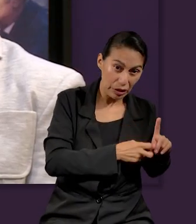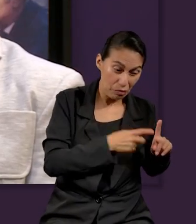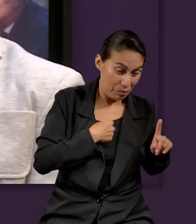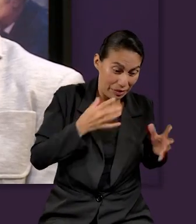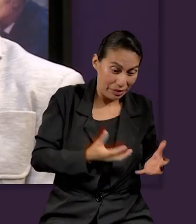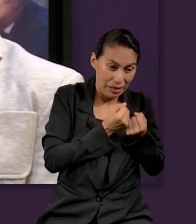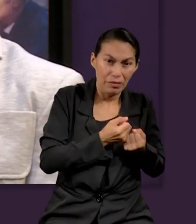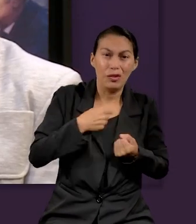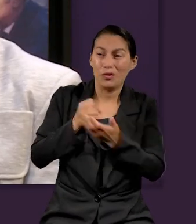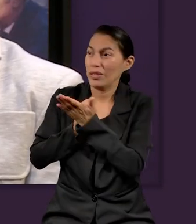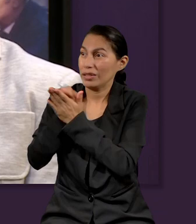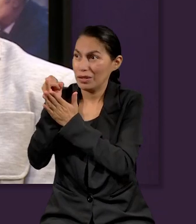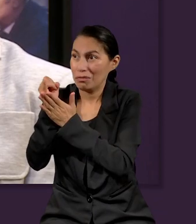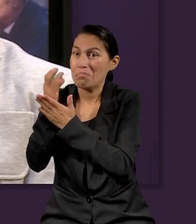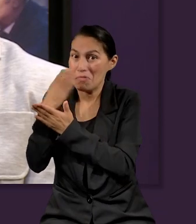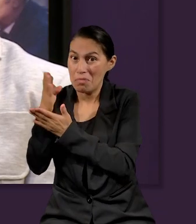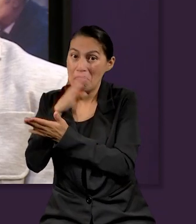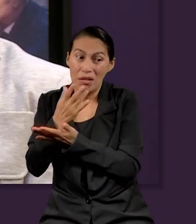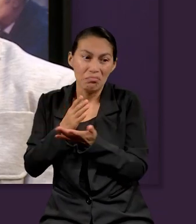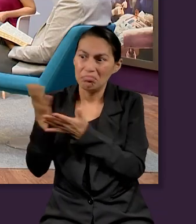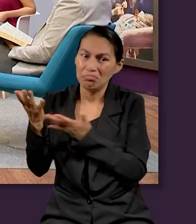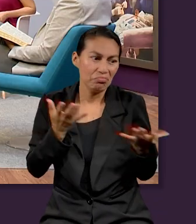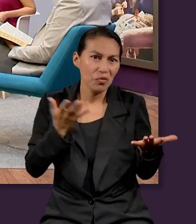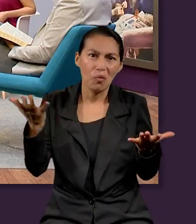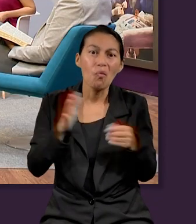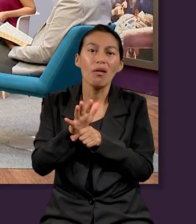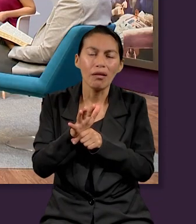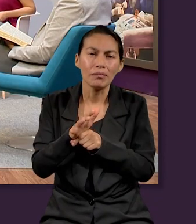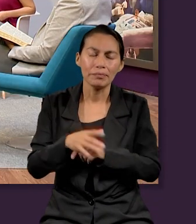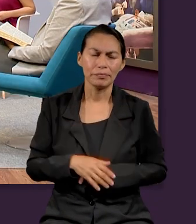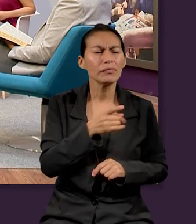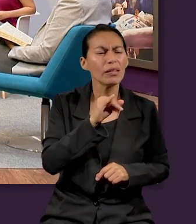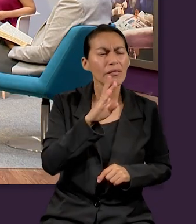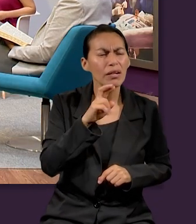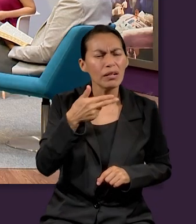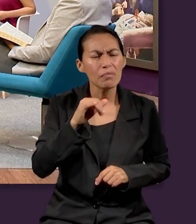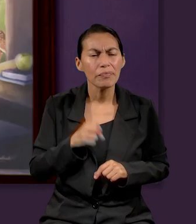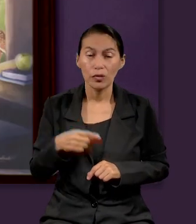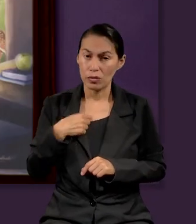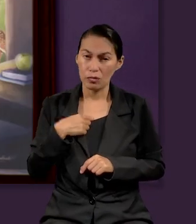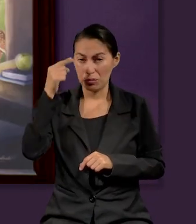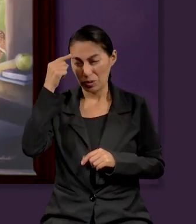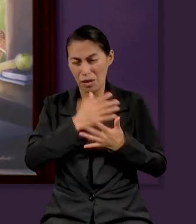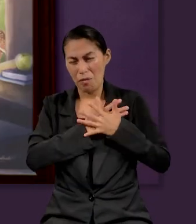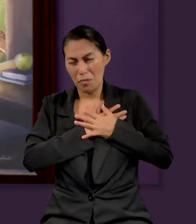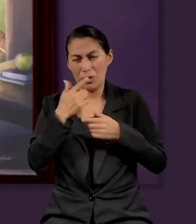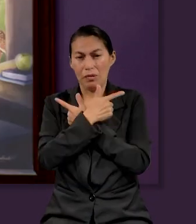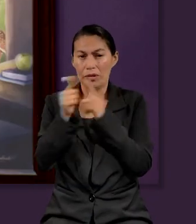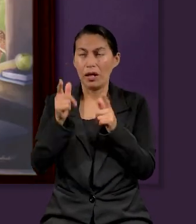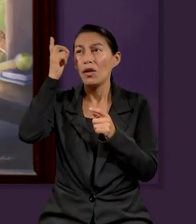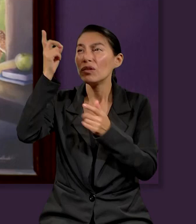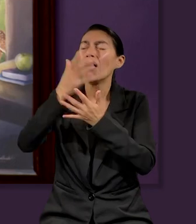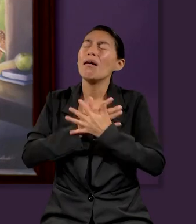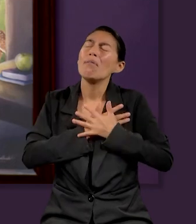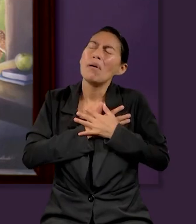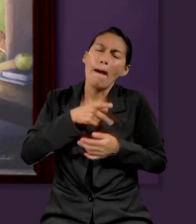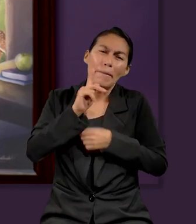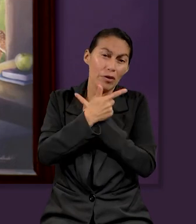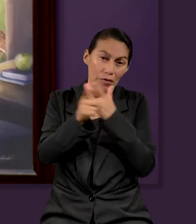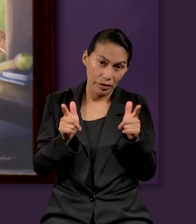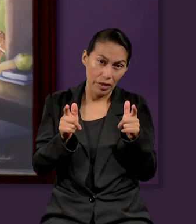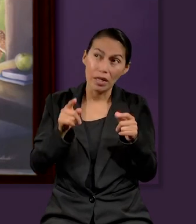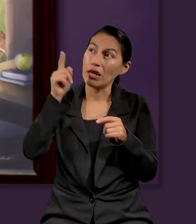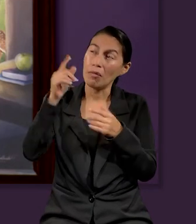Y que de nosotros tomarla o dejarla. Gracias, Ibrahim. Yo me quedo con amor y libertad. Por amor nos dio la libertad